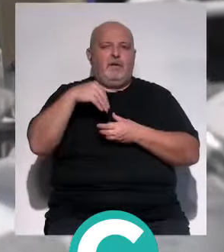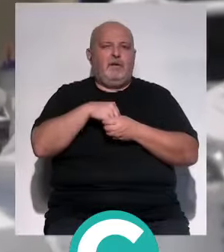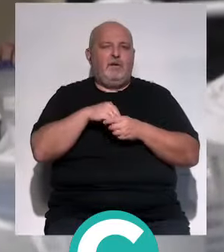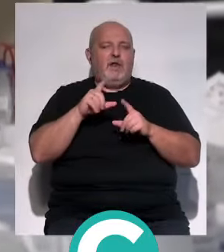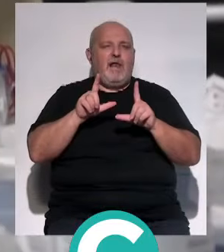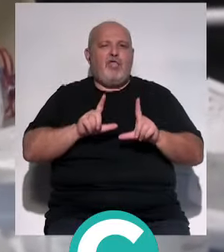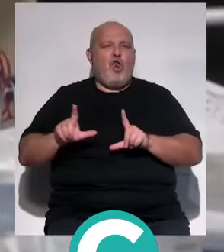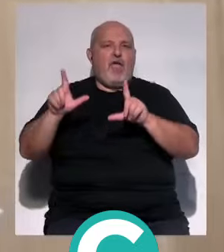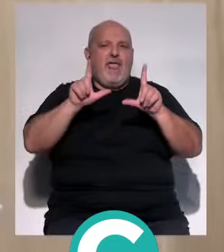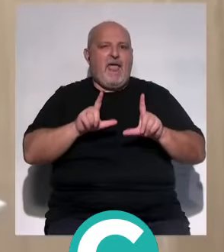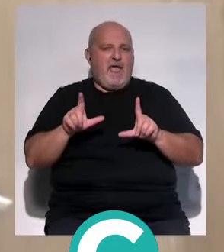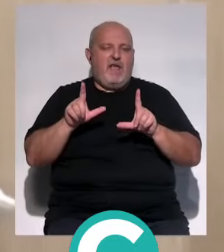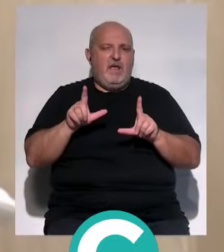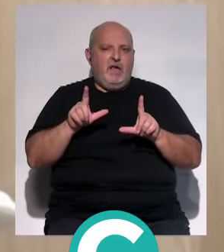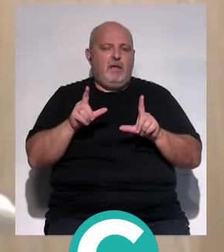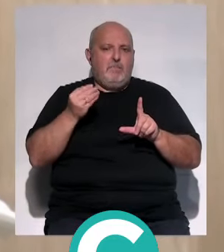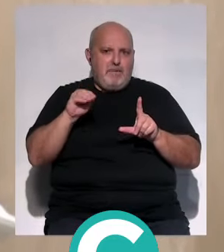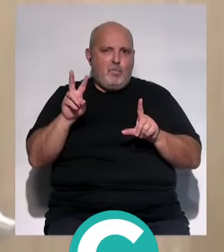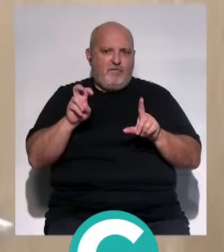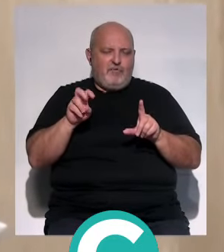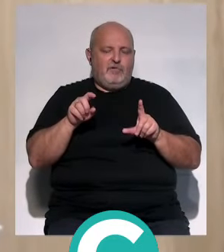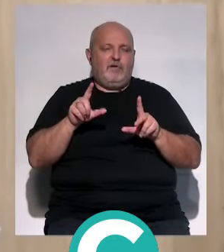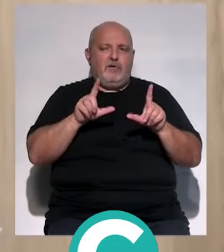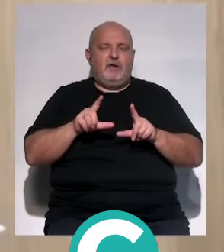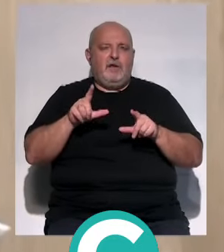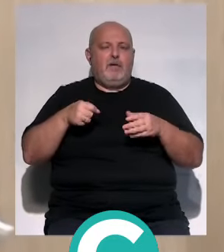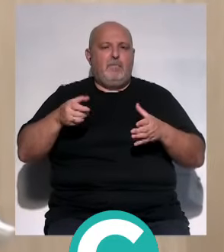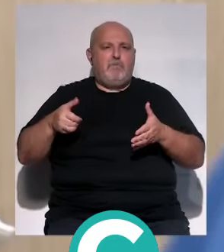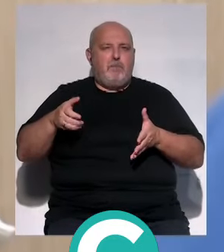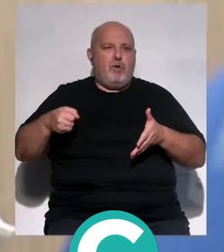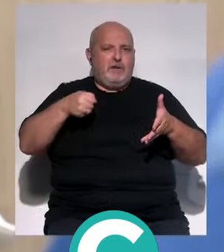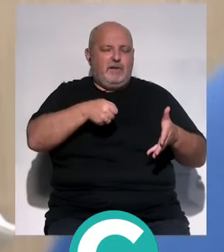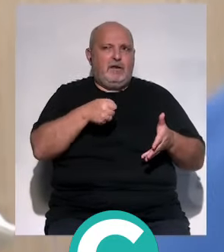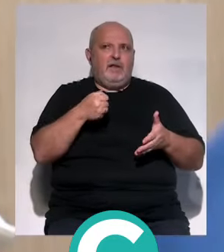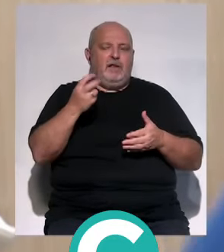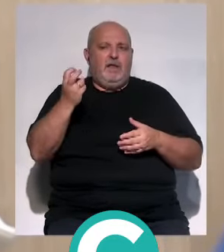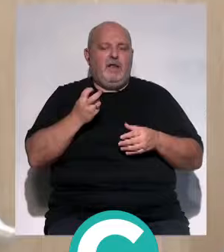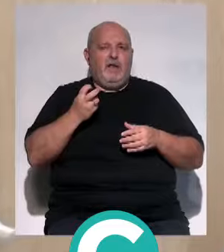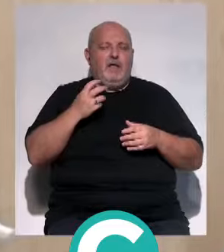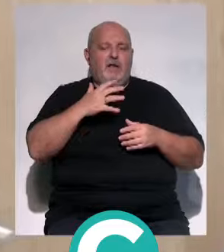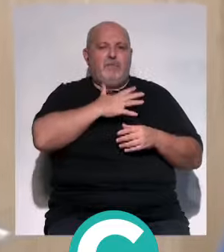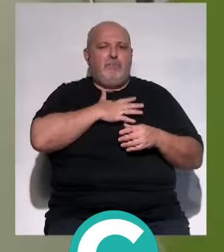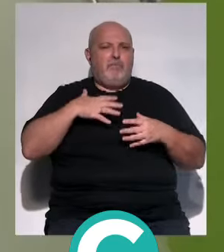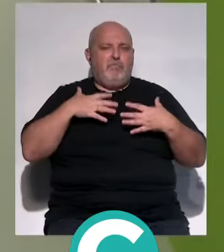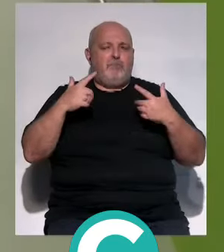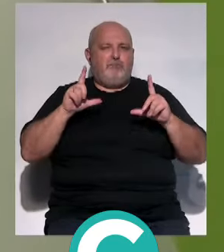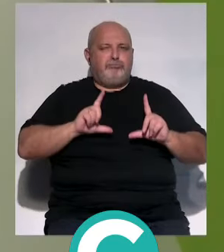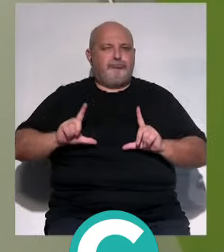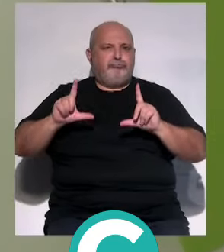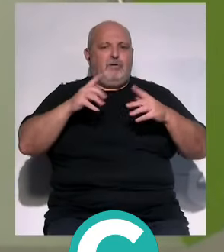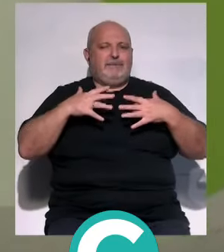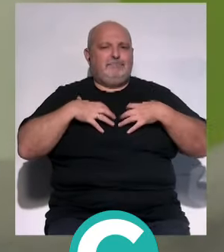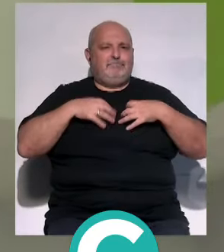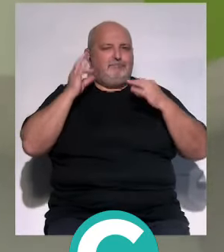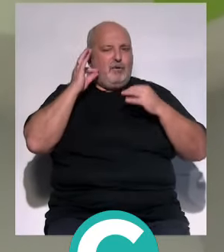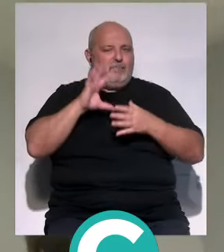radiología convencional, la nueva radiología portátil, pendiente de la llegada del nuevo mamógrafo. En la futura